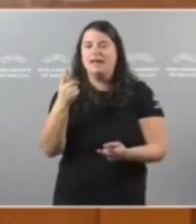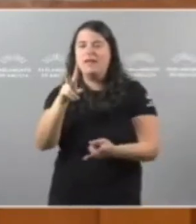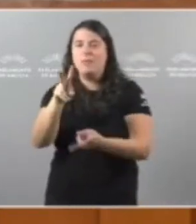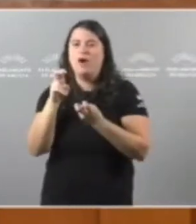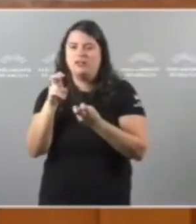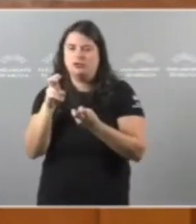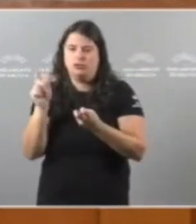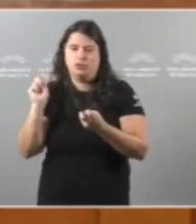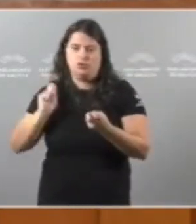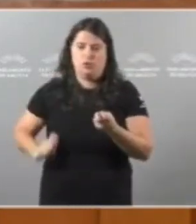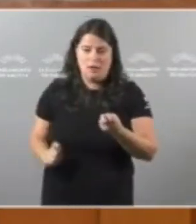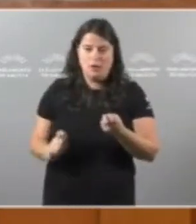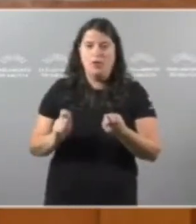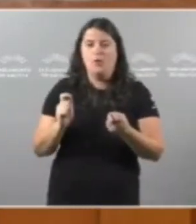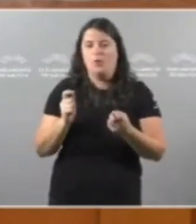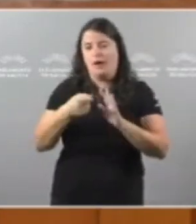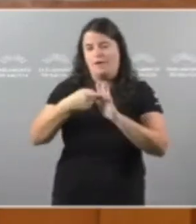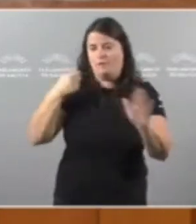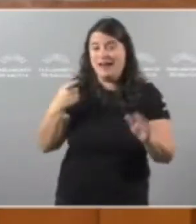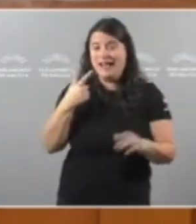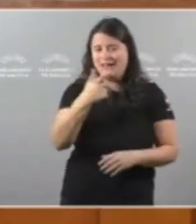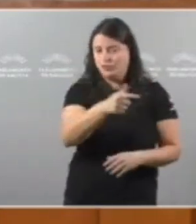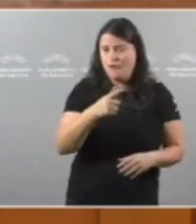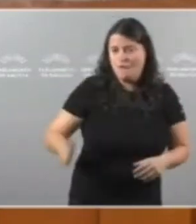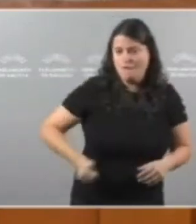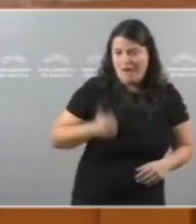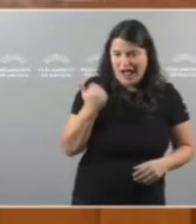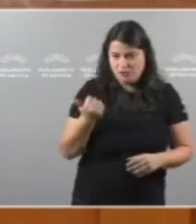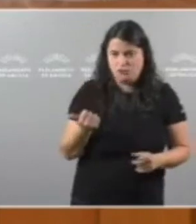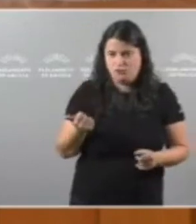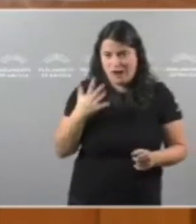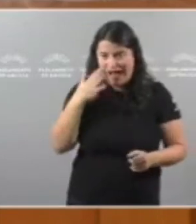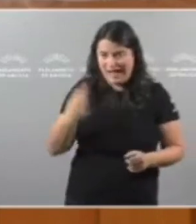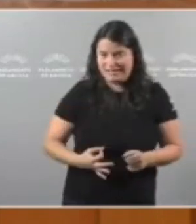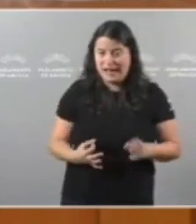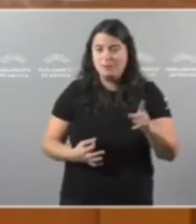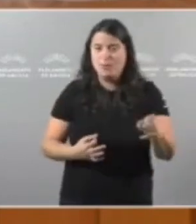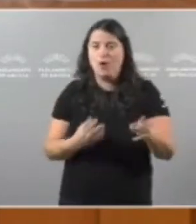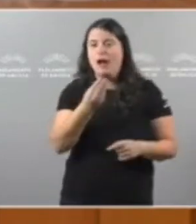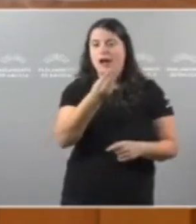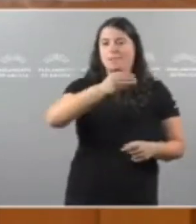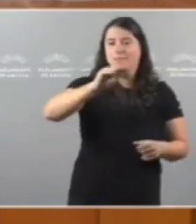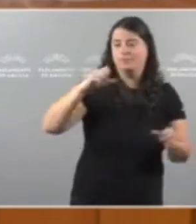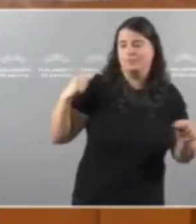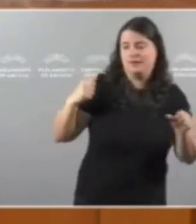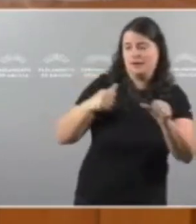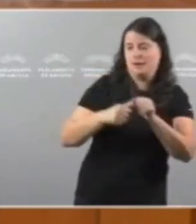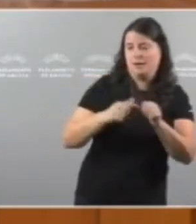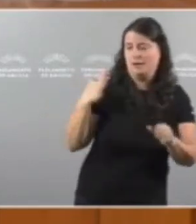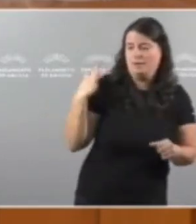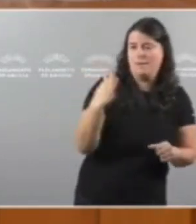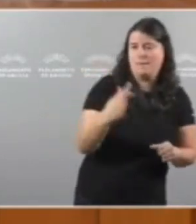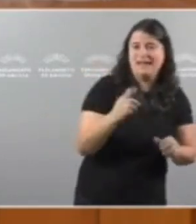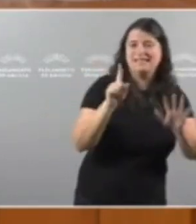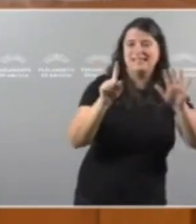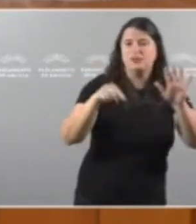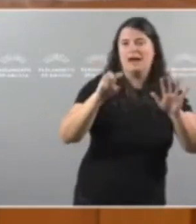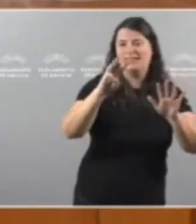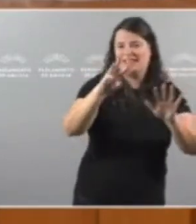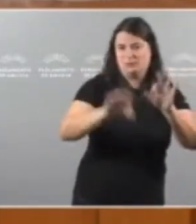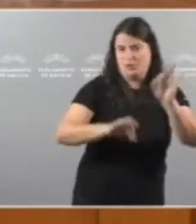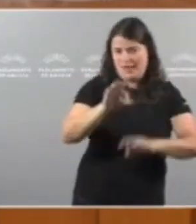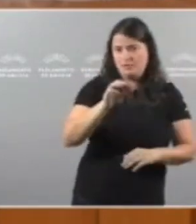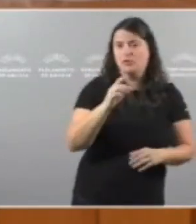é que isto tamén é falso Porque vostedes non están Utilizando a inflación Acumulada que do 6,3 Sinón a enquisa